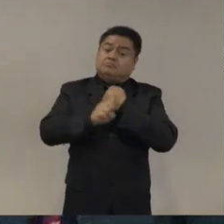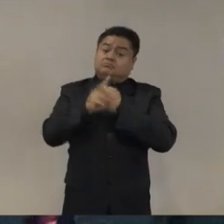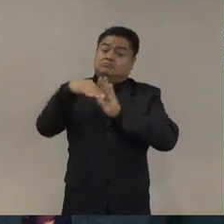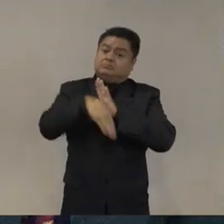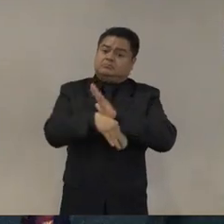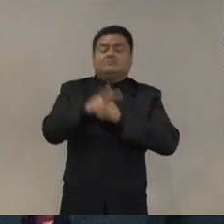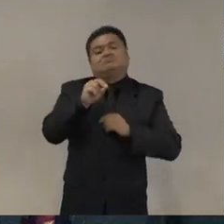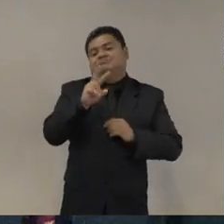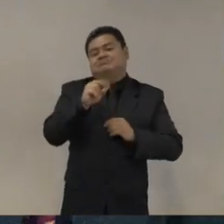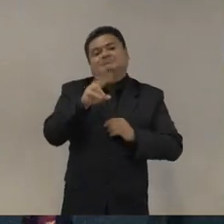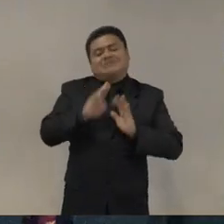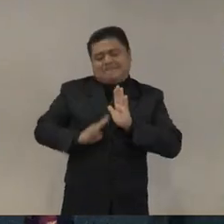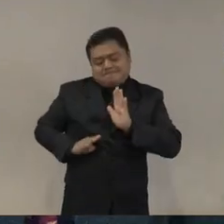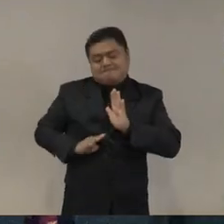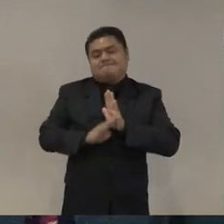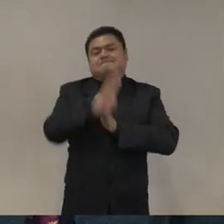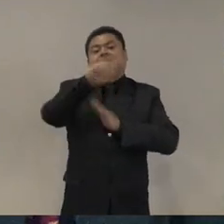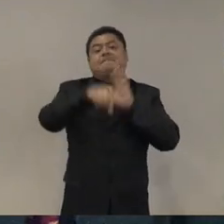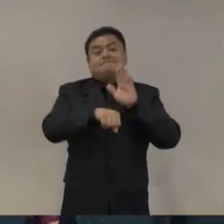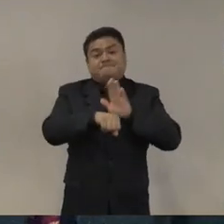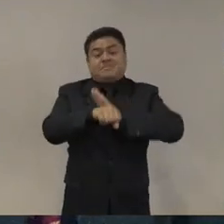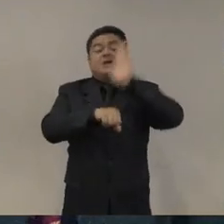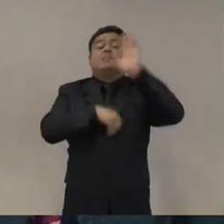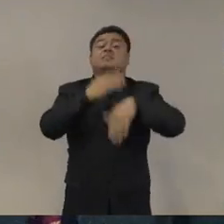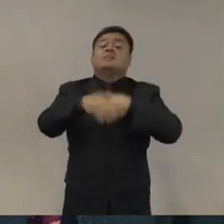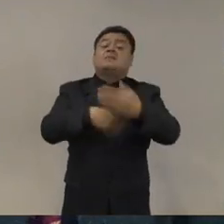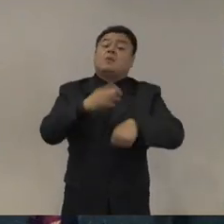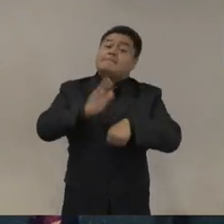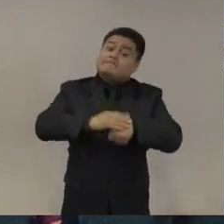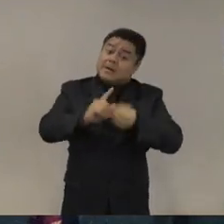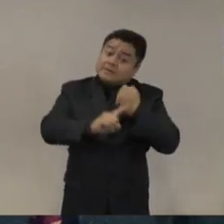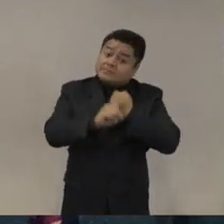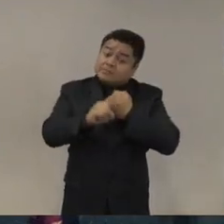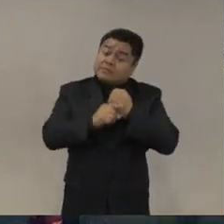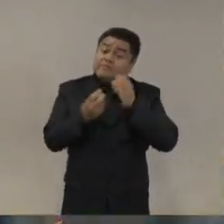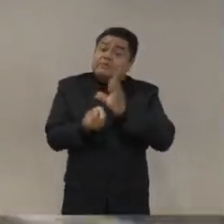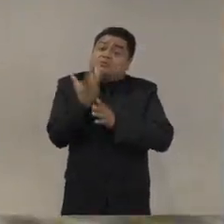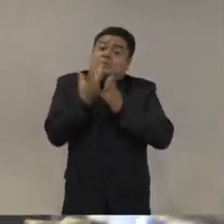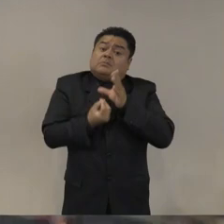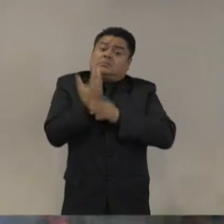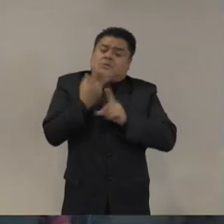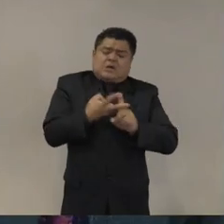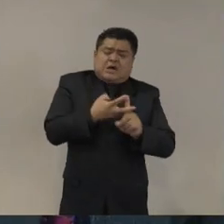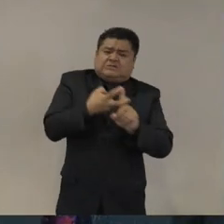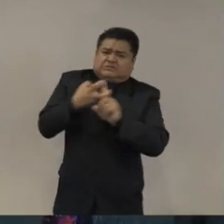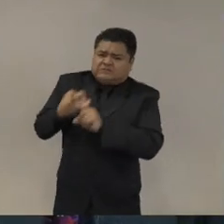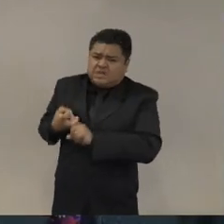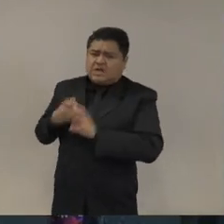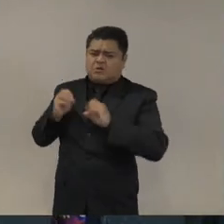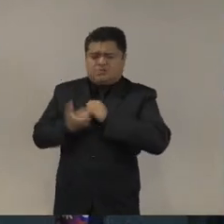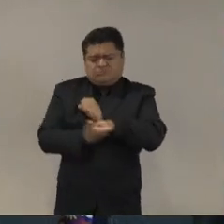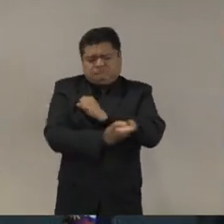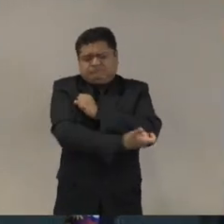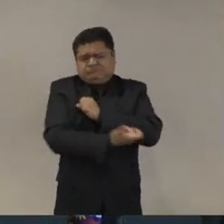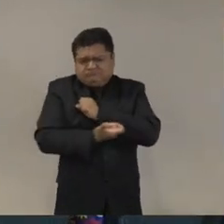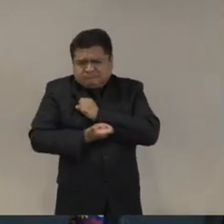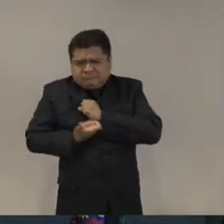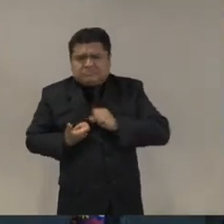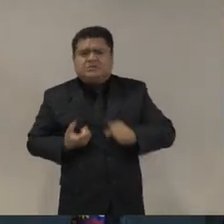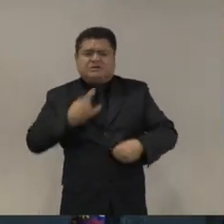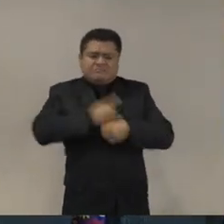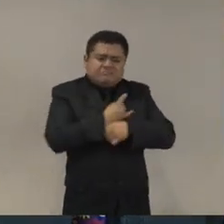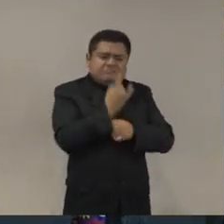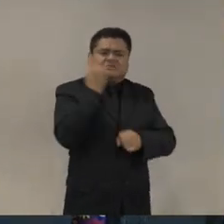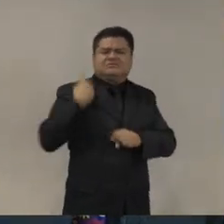ya no solo al trasiego de drogas, sino al secuestro, a la extorsión, a una serie de delitos que afectan de manera muy